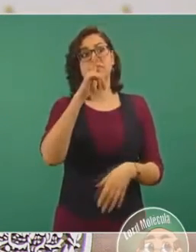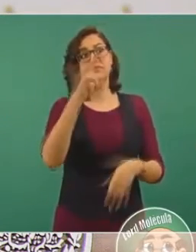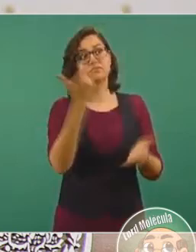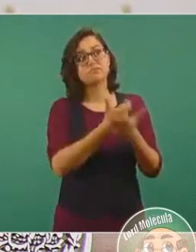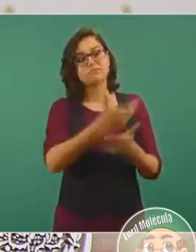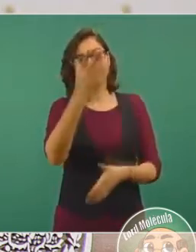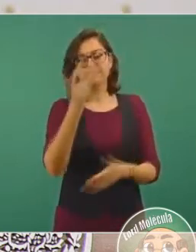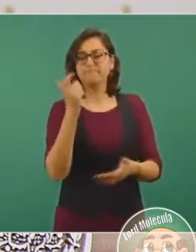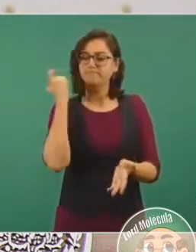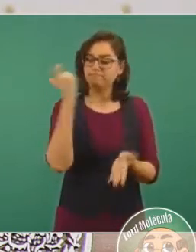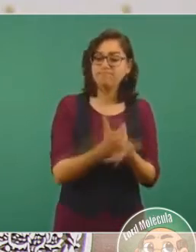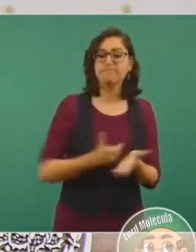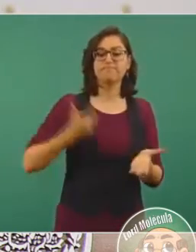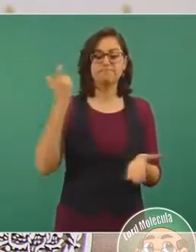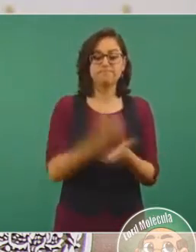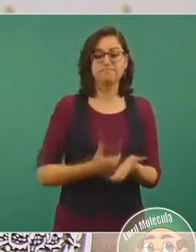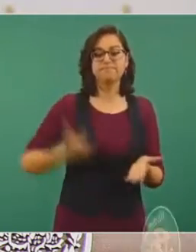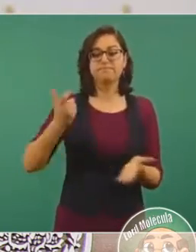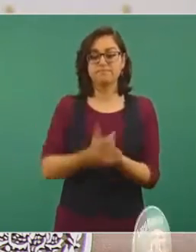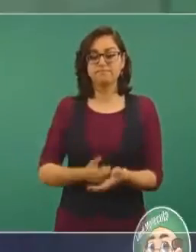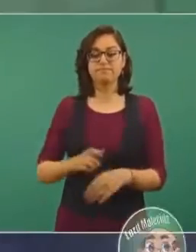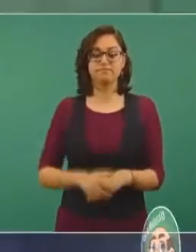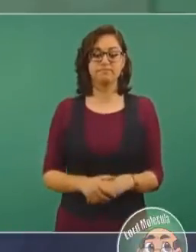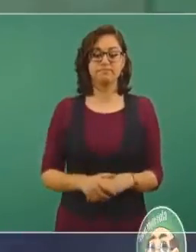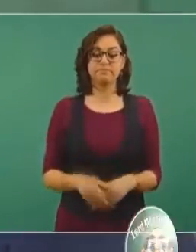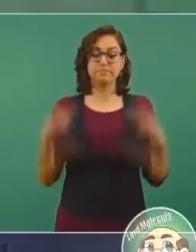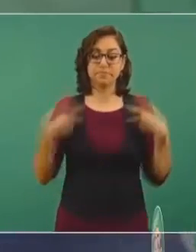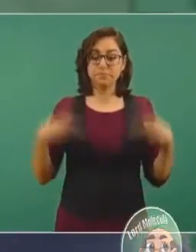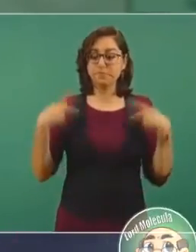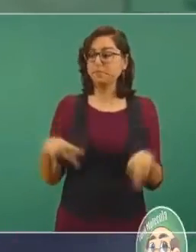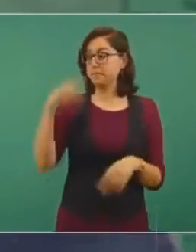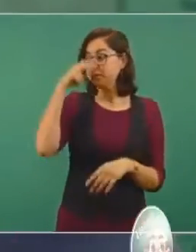Los consumidores mexicanos tienen que pagar más por la luz,